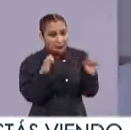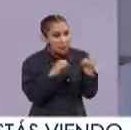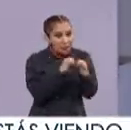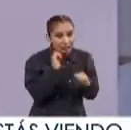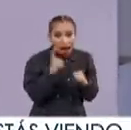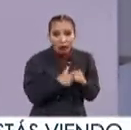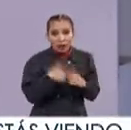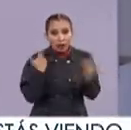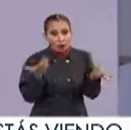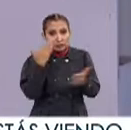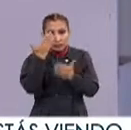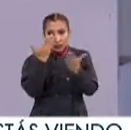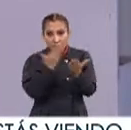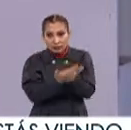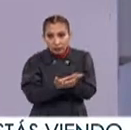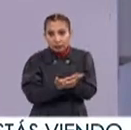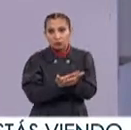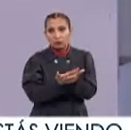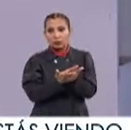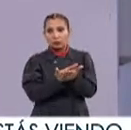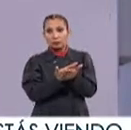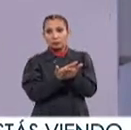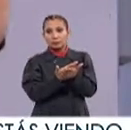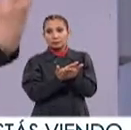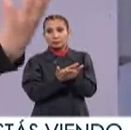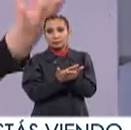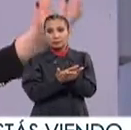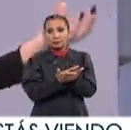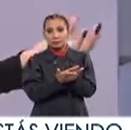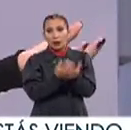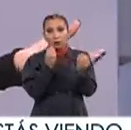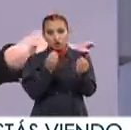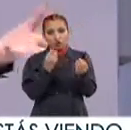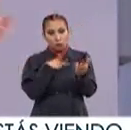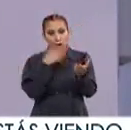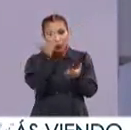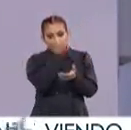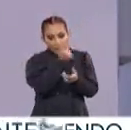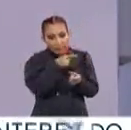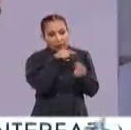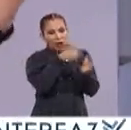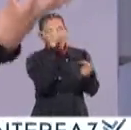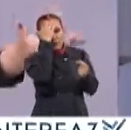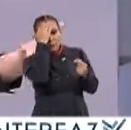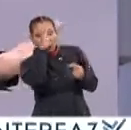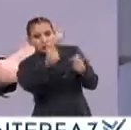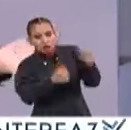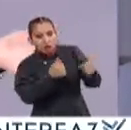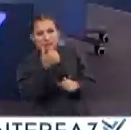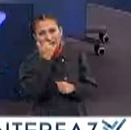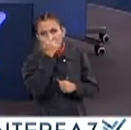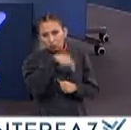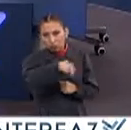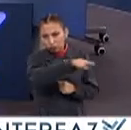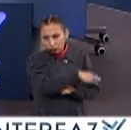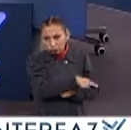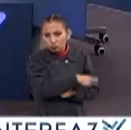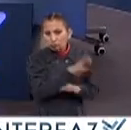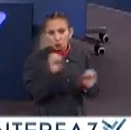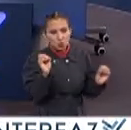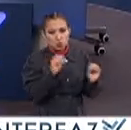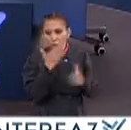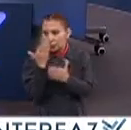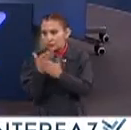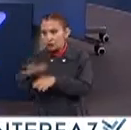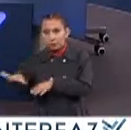poner estos servicios, bueno, estas muchísimas riquezas, habilidades, conocimientos que tiene la Máxima Casa de Estudios